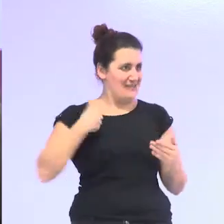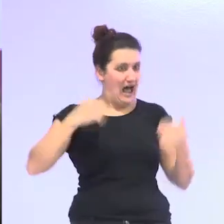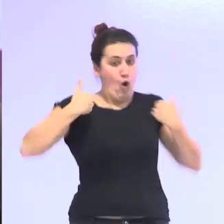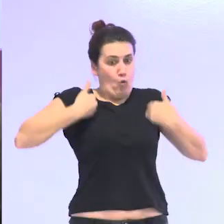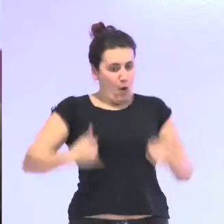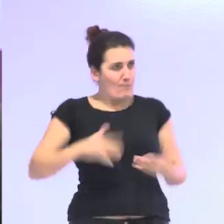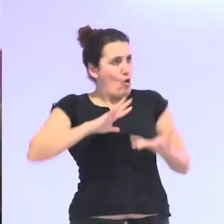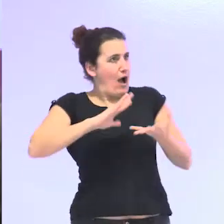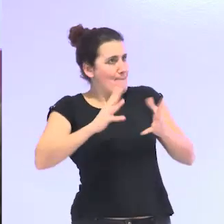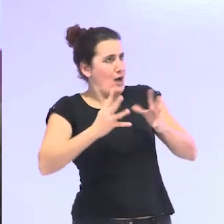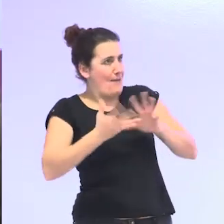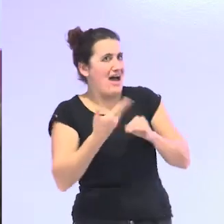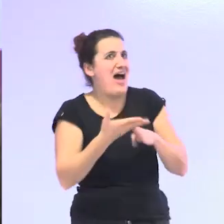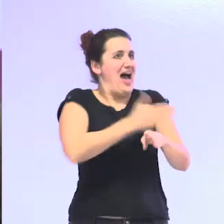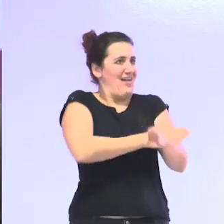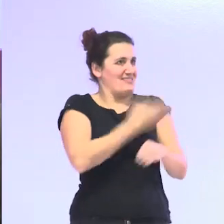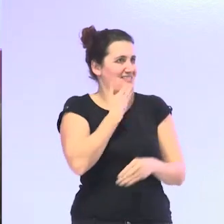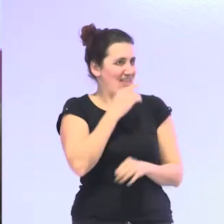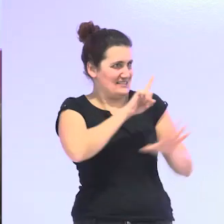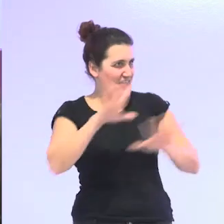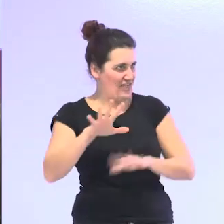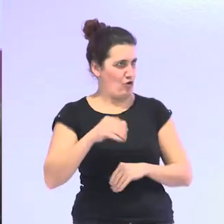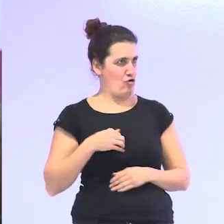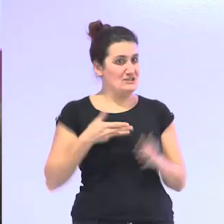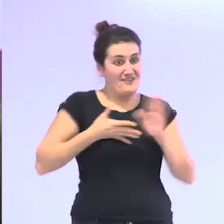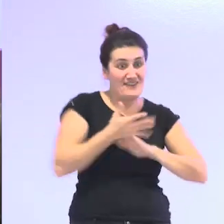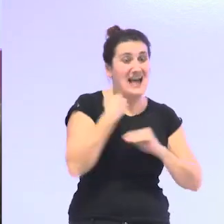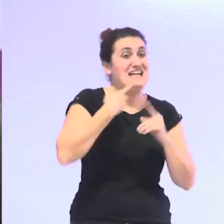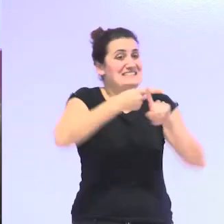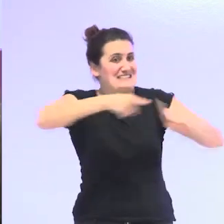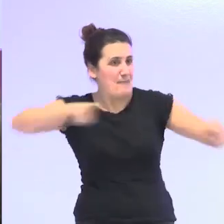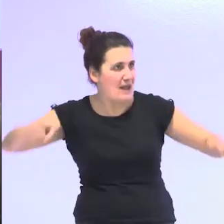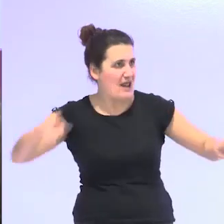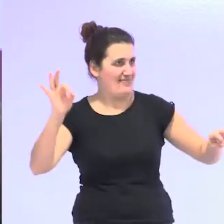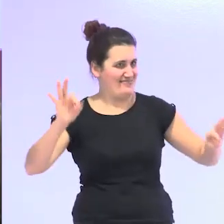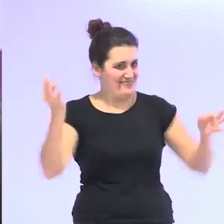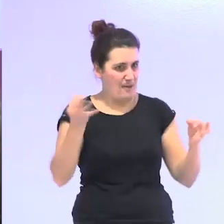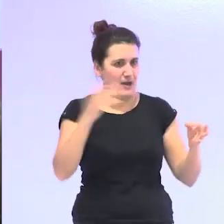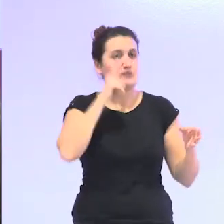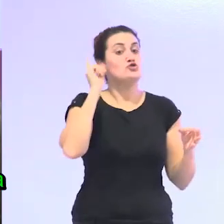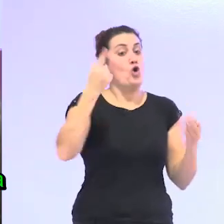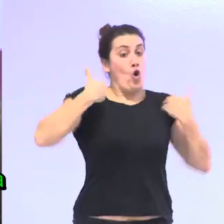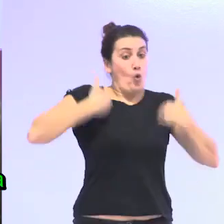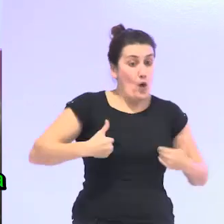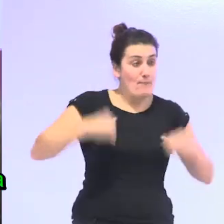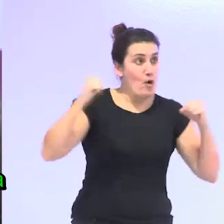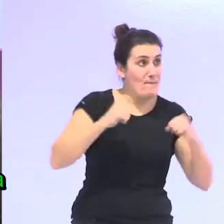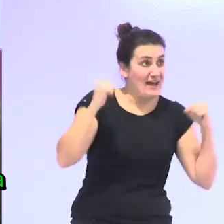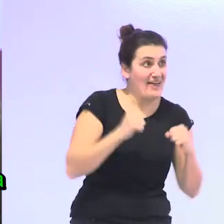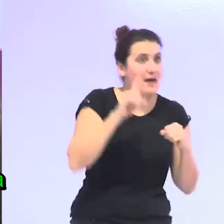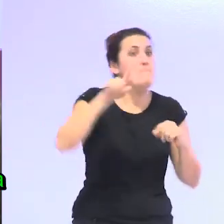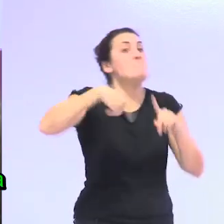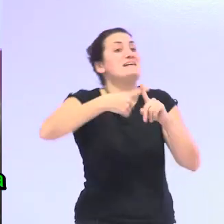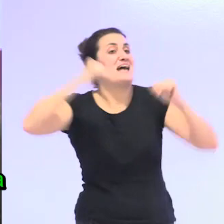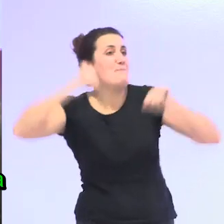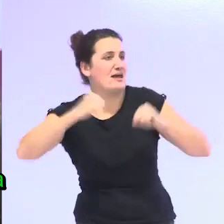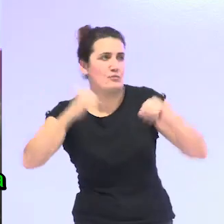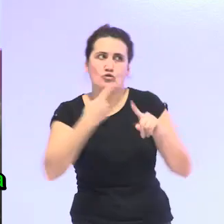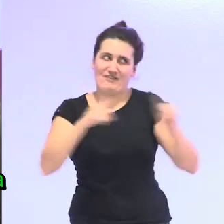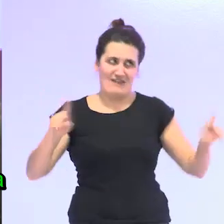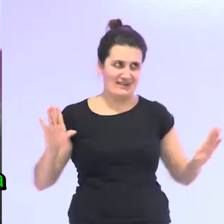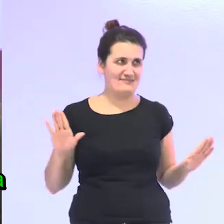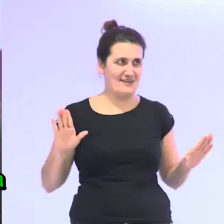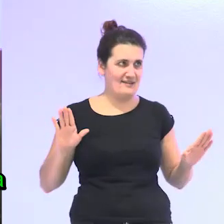tanto hay que intentar separar el envejecimiento solo del cuerpo que envejece porque si no con esta idea